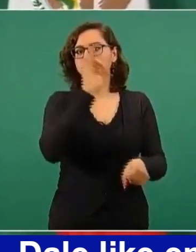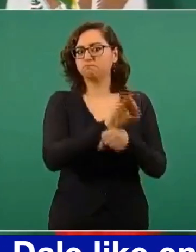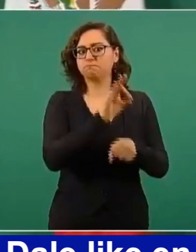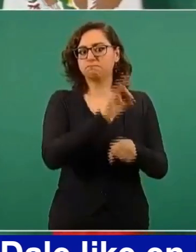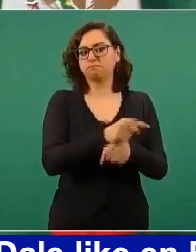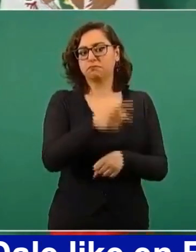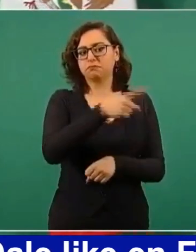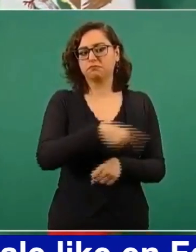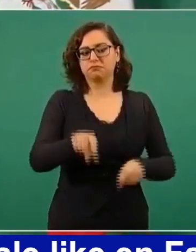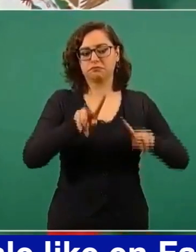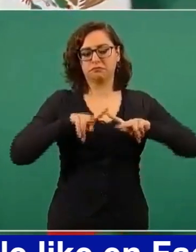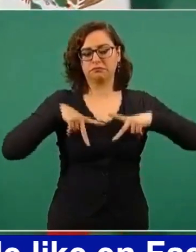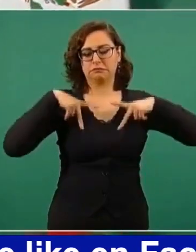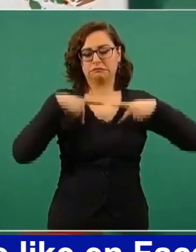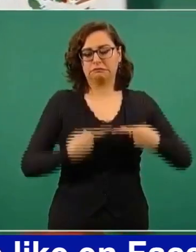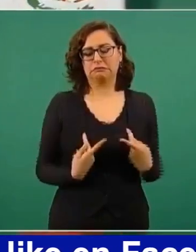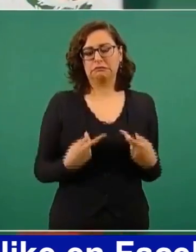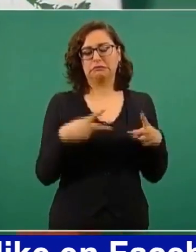son los más vulnerables.